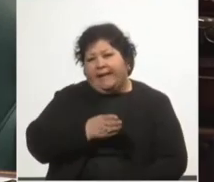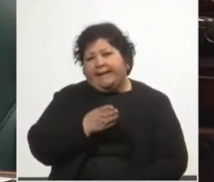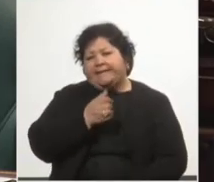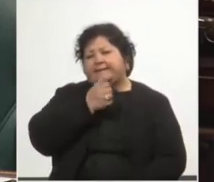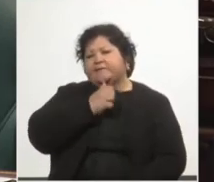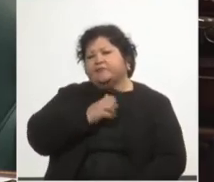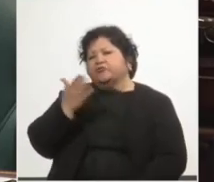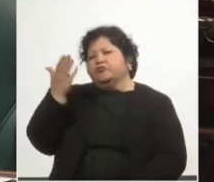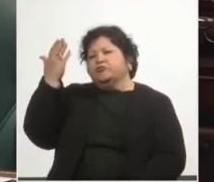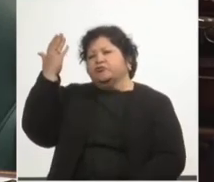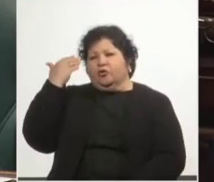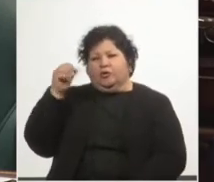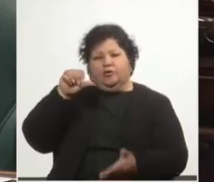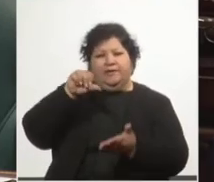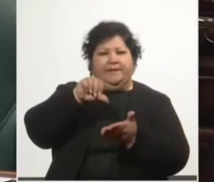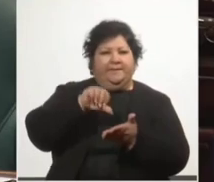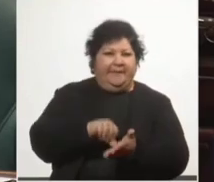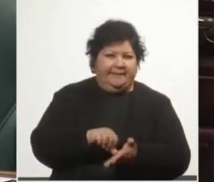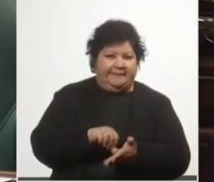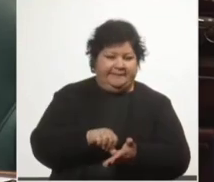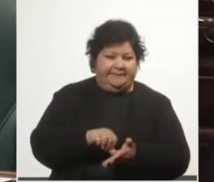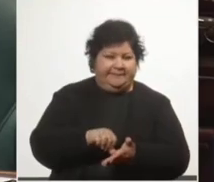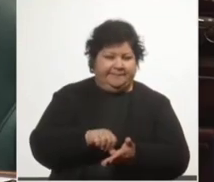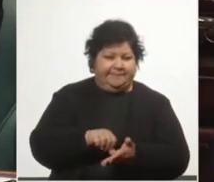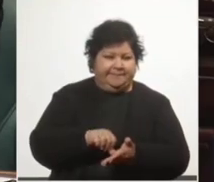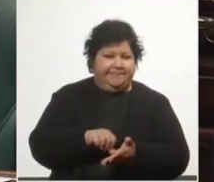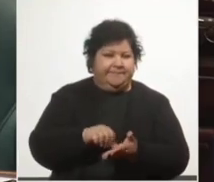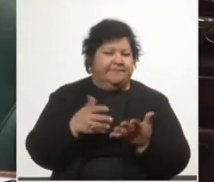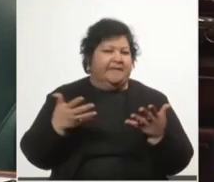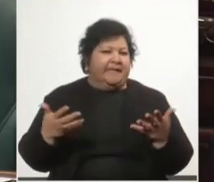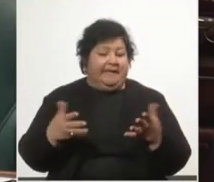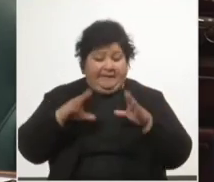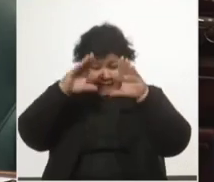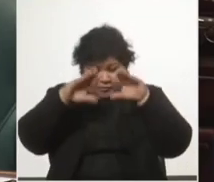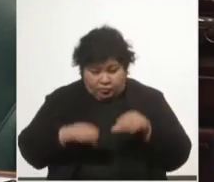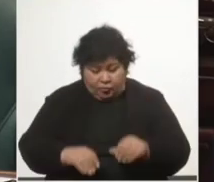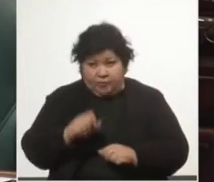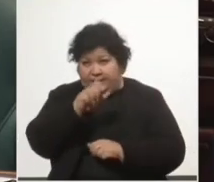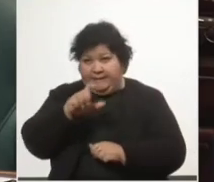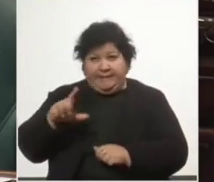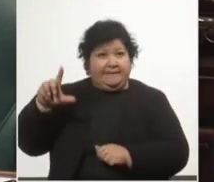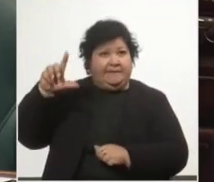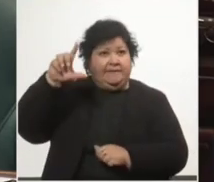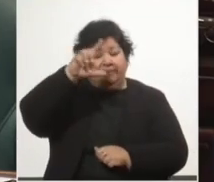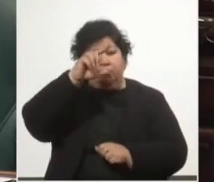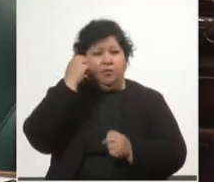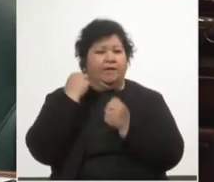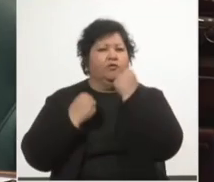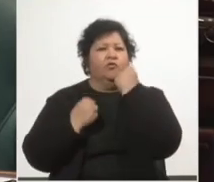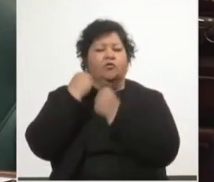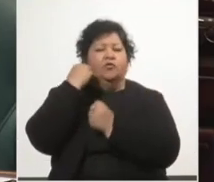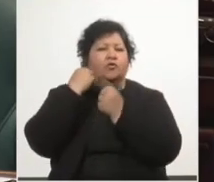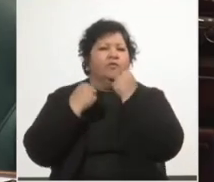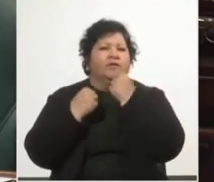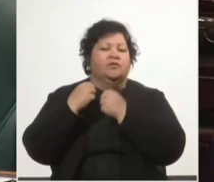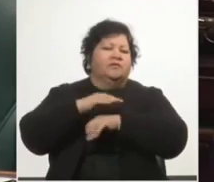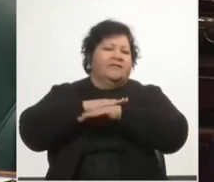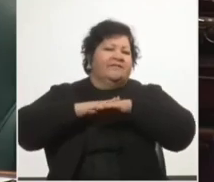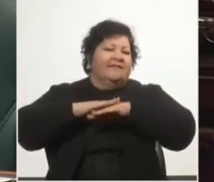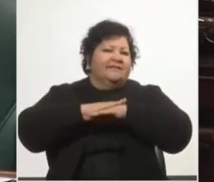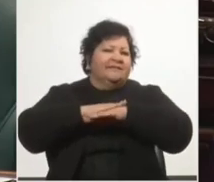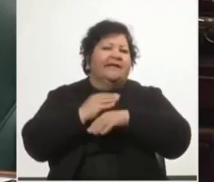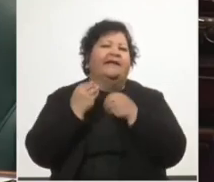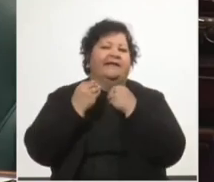Ni tan pelado ni con dos pelucas, ni todo el crecimiento económico en su momento se basaba en un contexto internacional